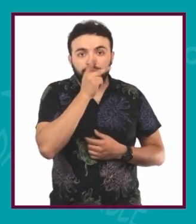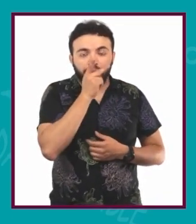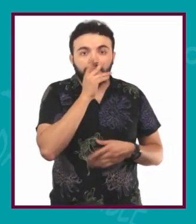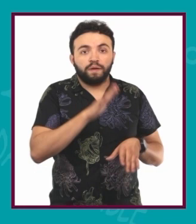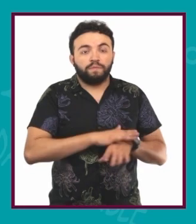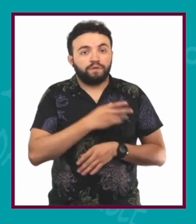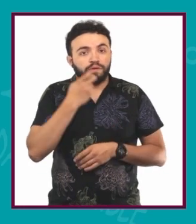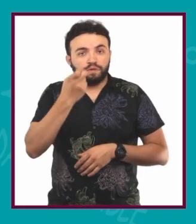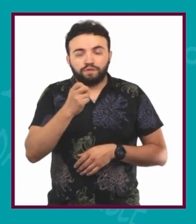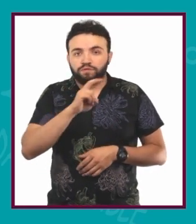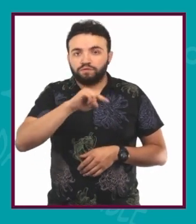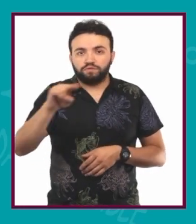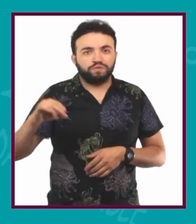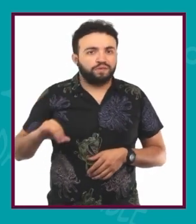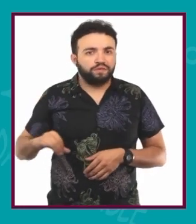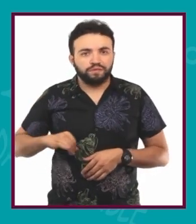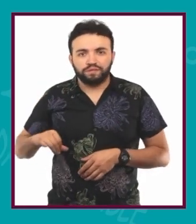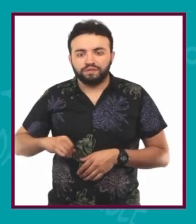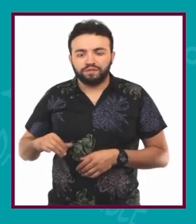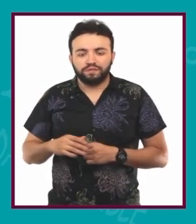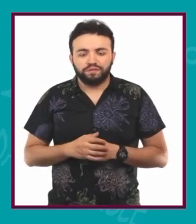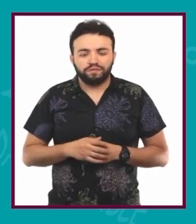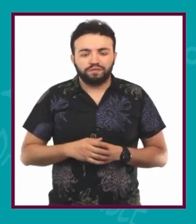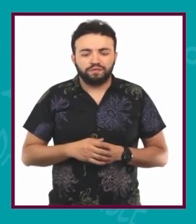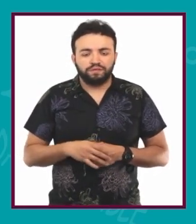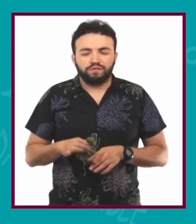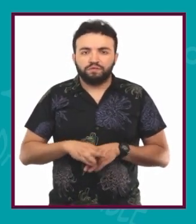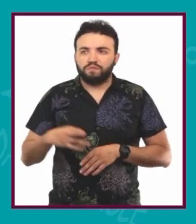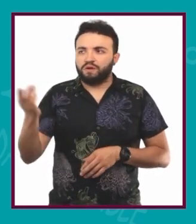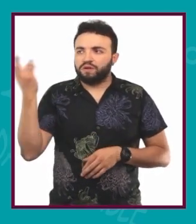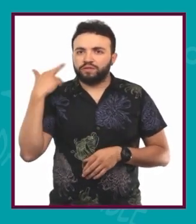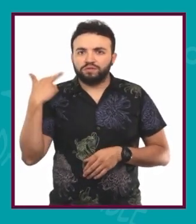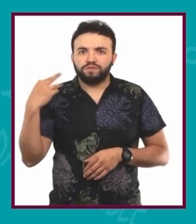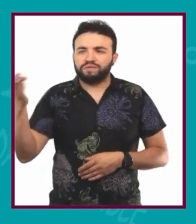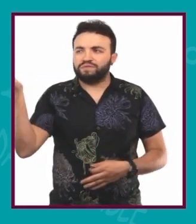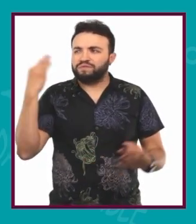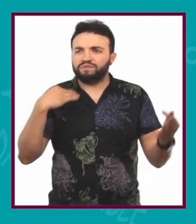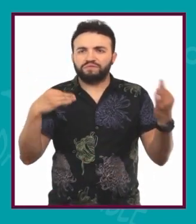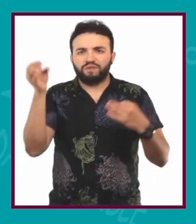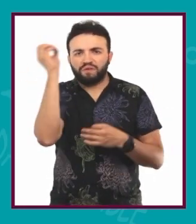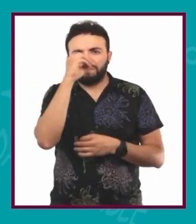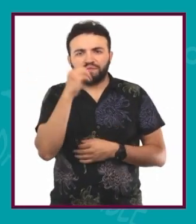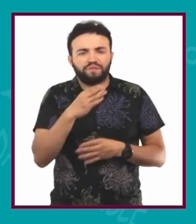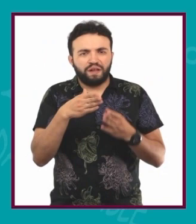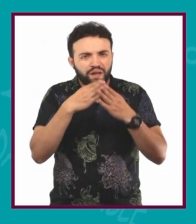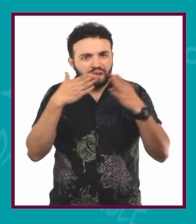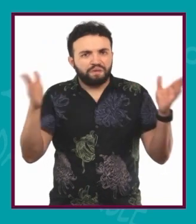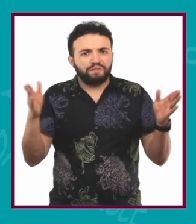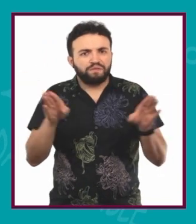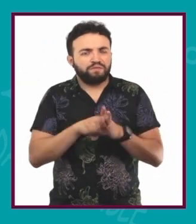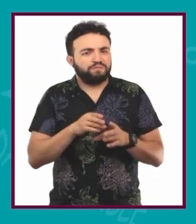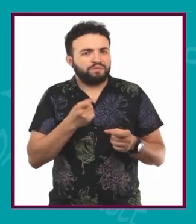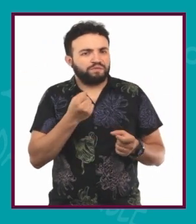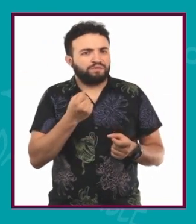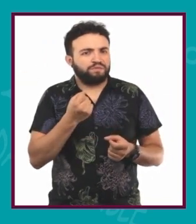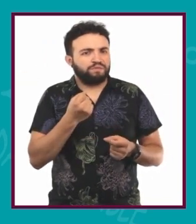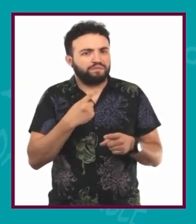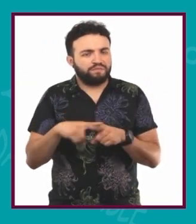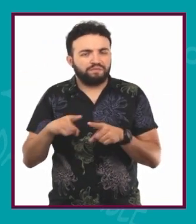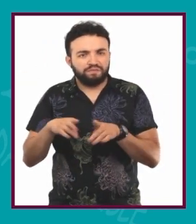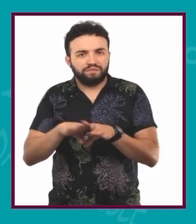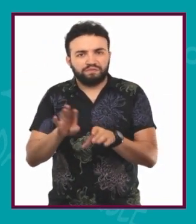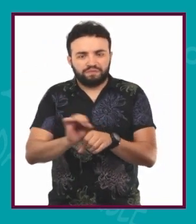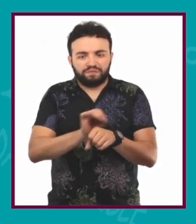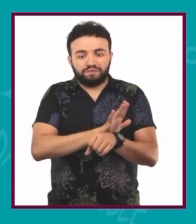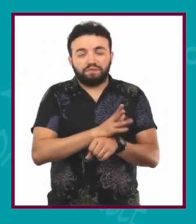él nunca le ha interesado demasiado el que dirán. Y escucha las demás opiniones y está abierto a todo tipo de expresiones, pero siempre se